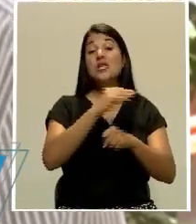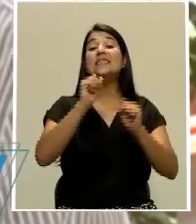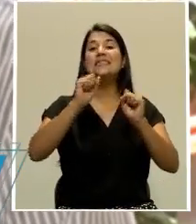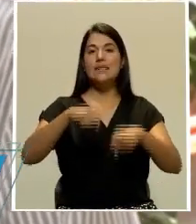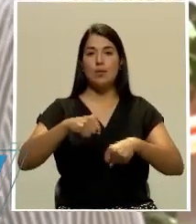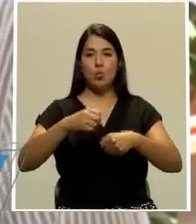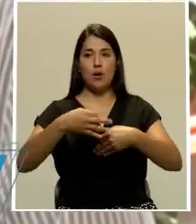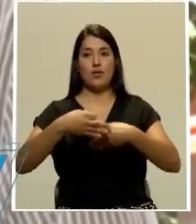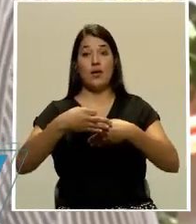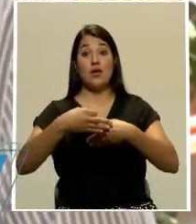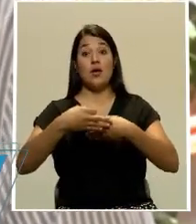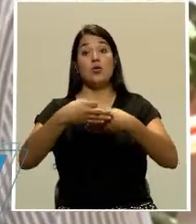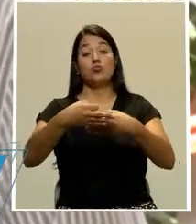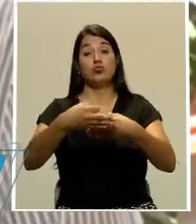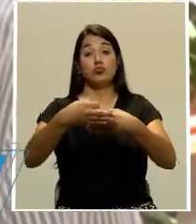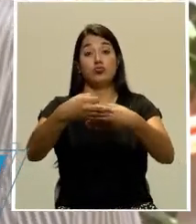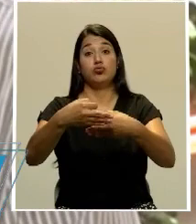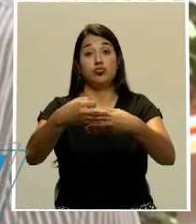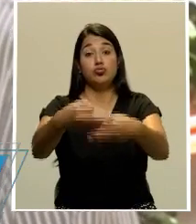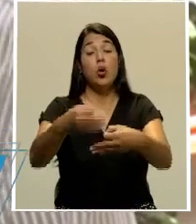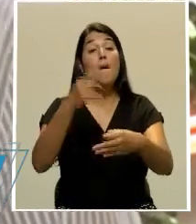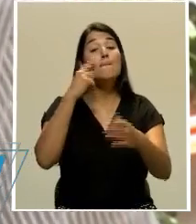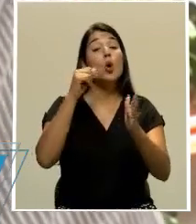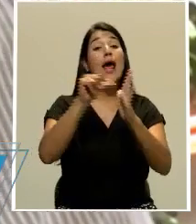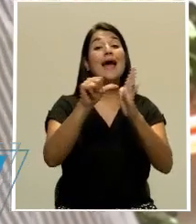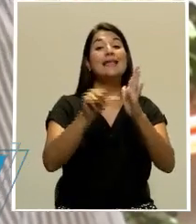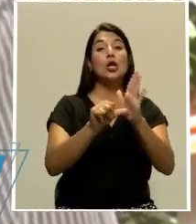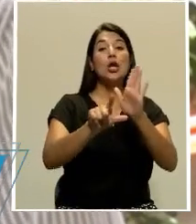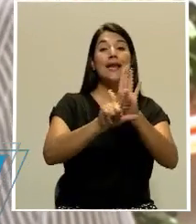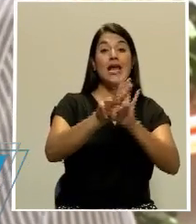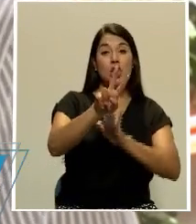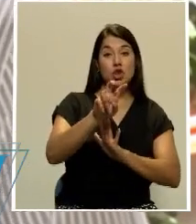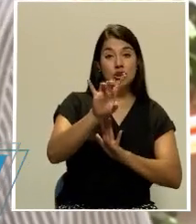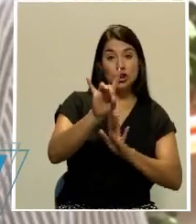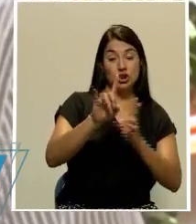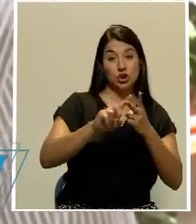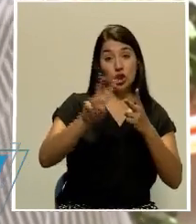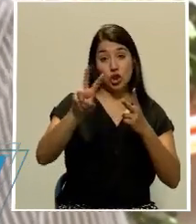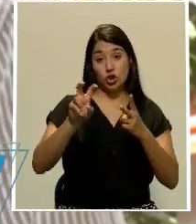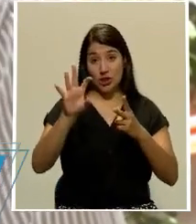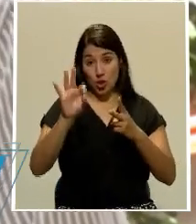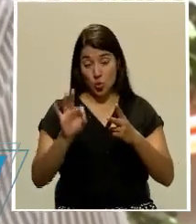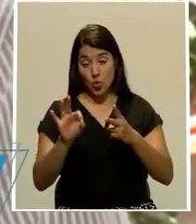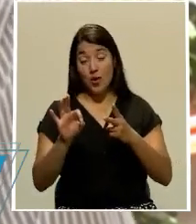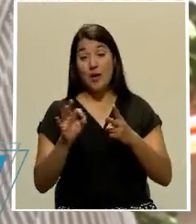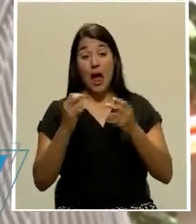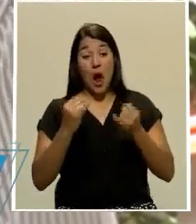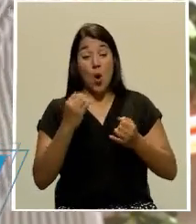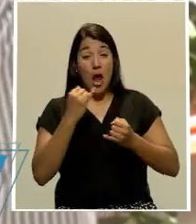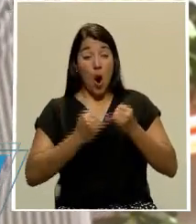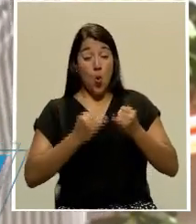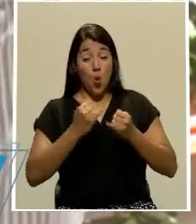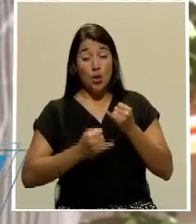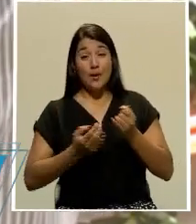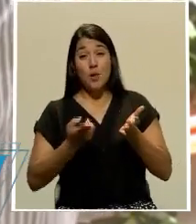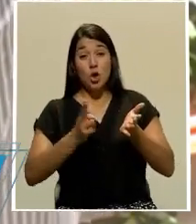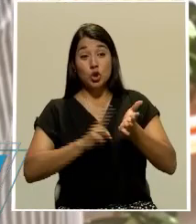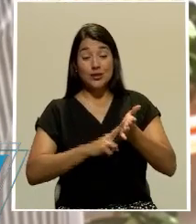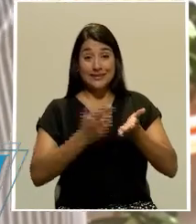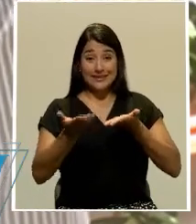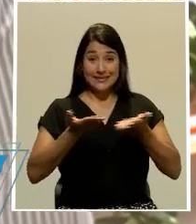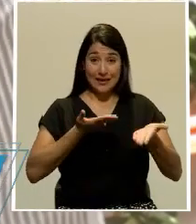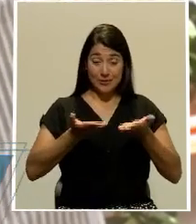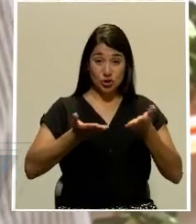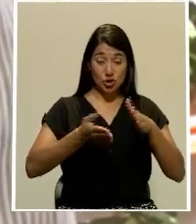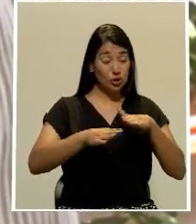llaman por el artículo tanto 208 como 209. En el caso de la última concesión de servicios no esenciales bajo sus procedimientos